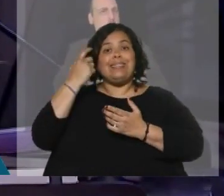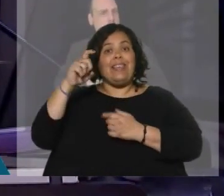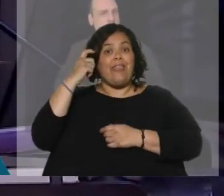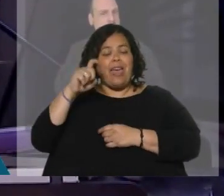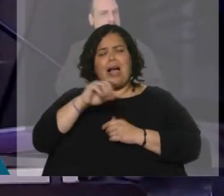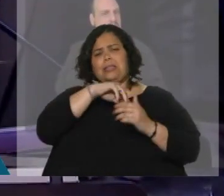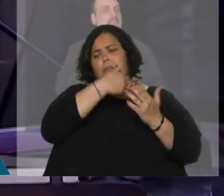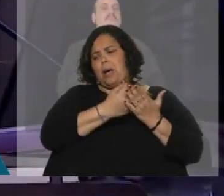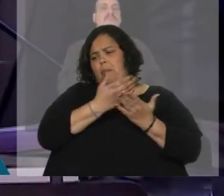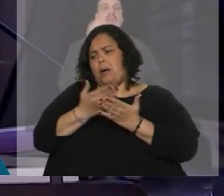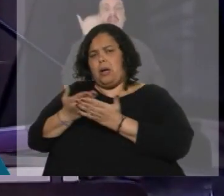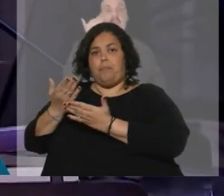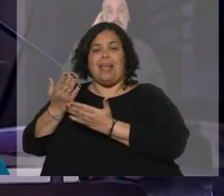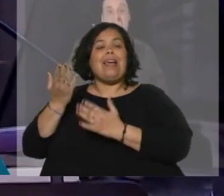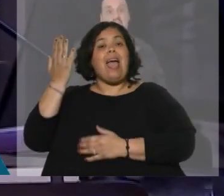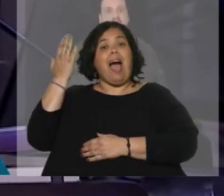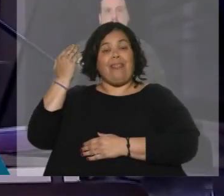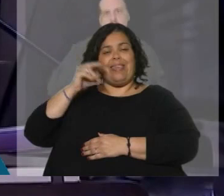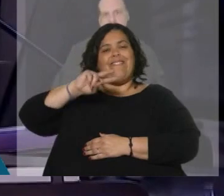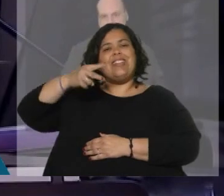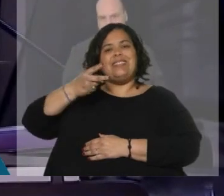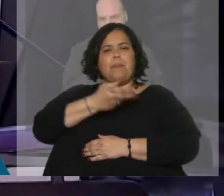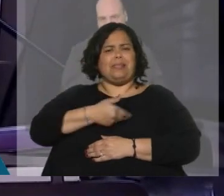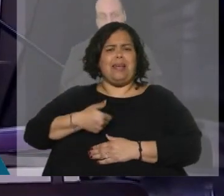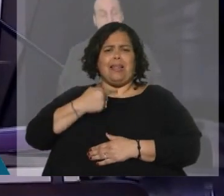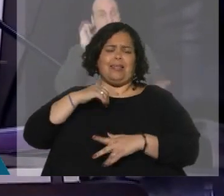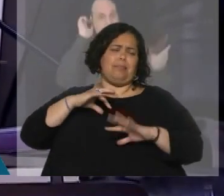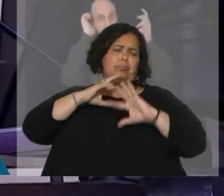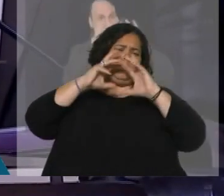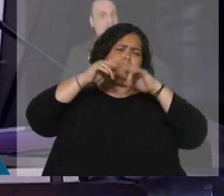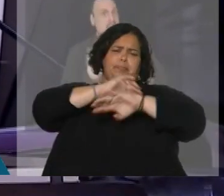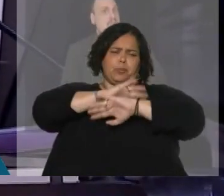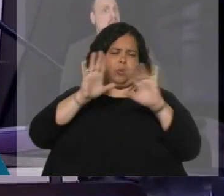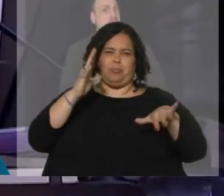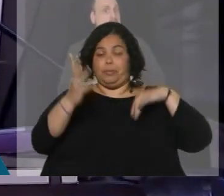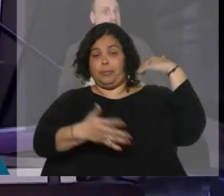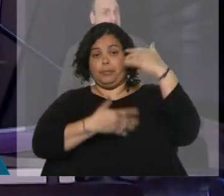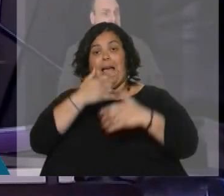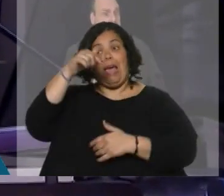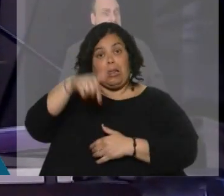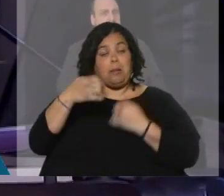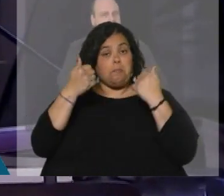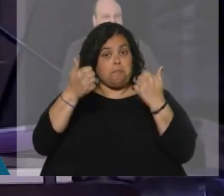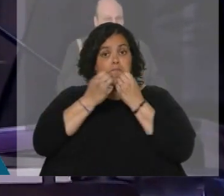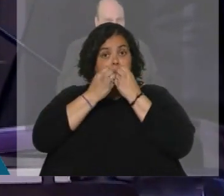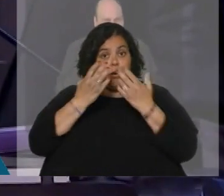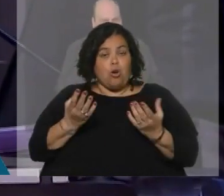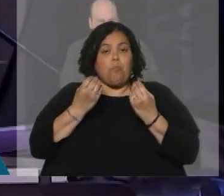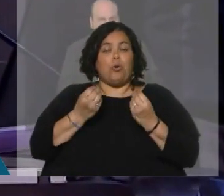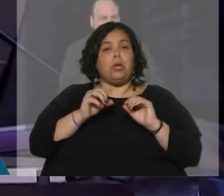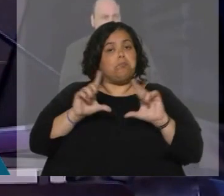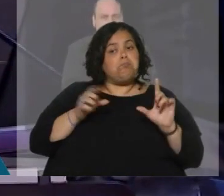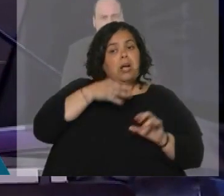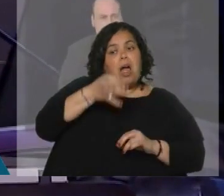presidente creo que ocurrió con los candidatos a vice, por ejemplo. Pero todo esto para decirles que el análisis, más allá de las